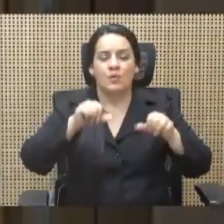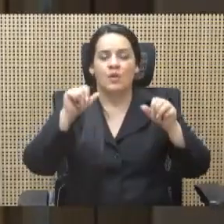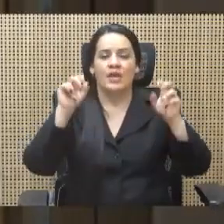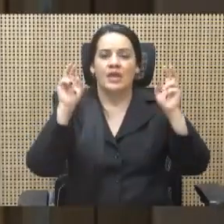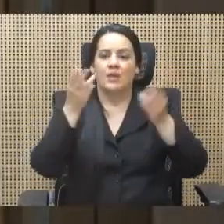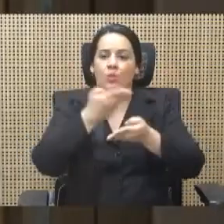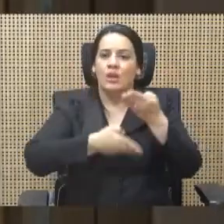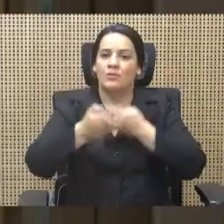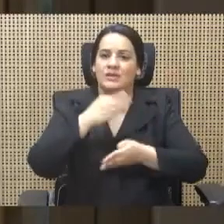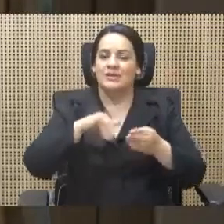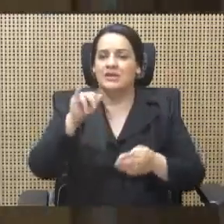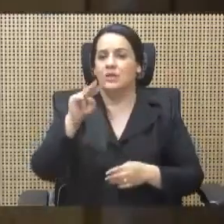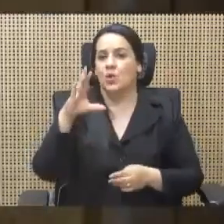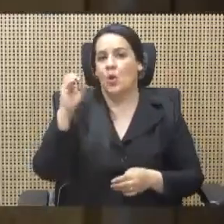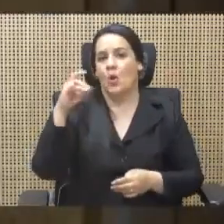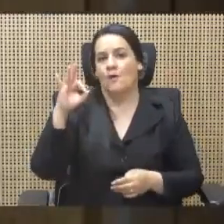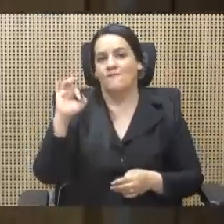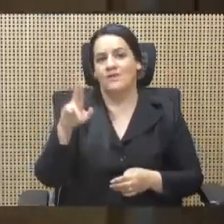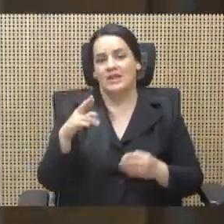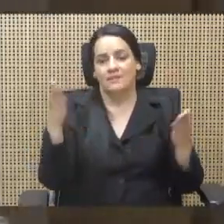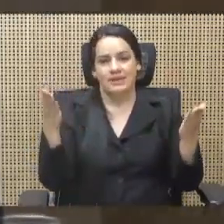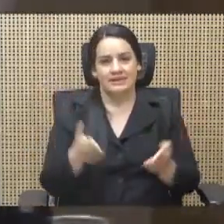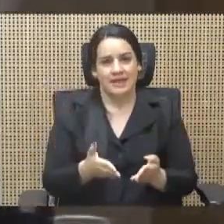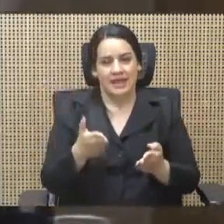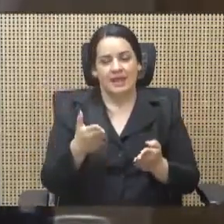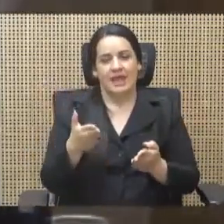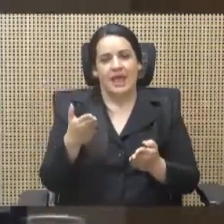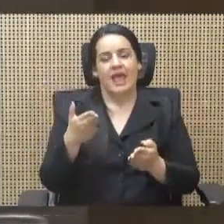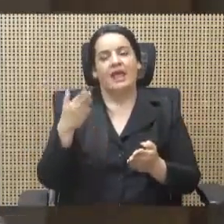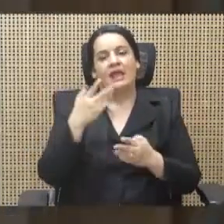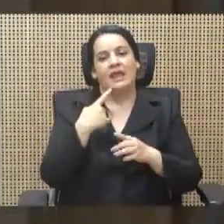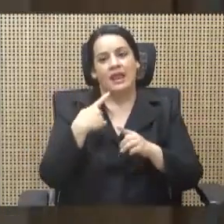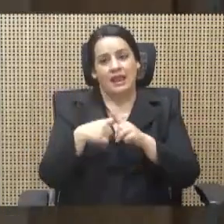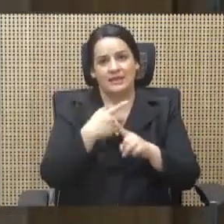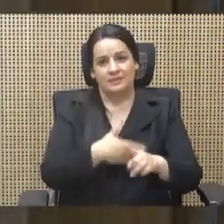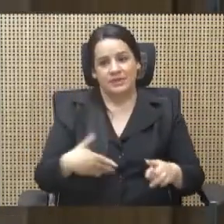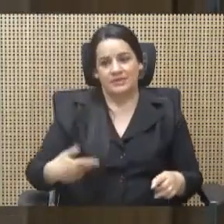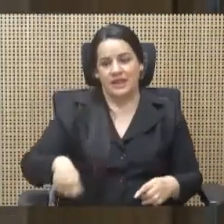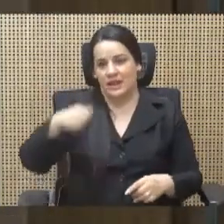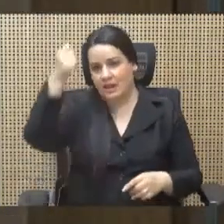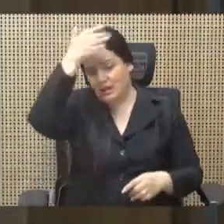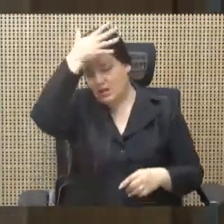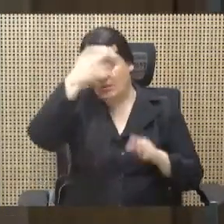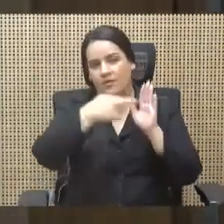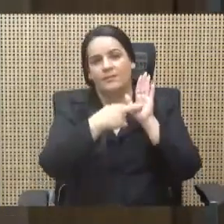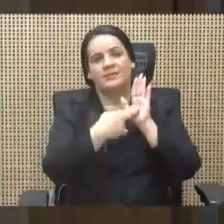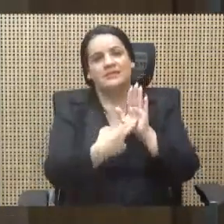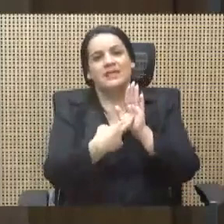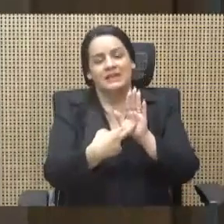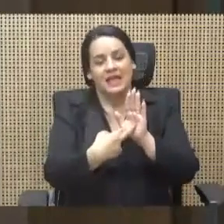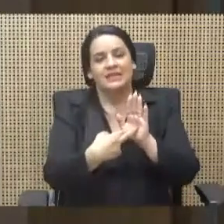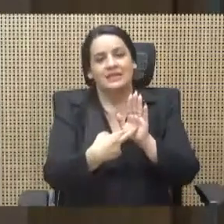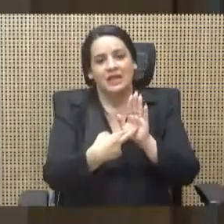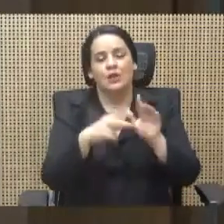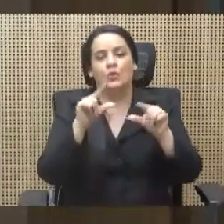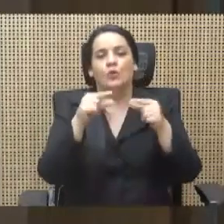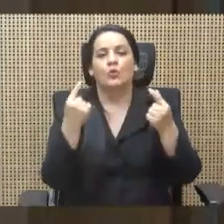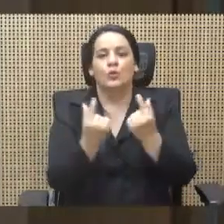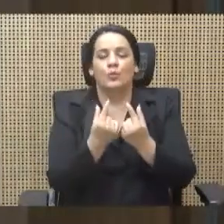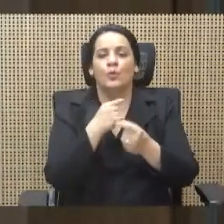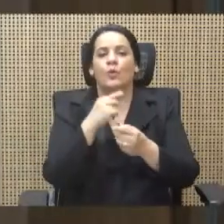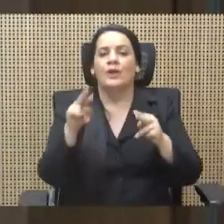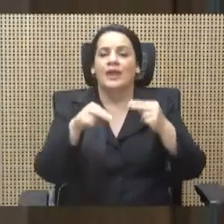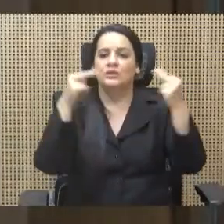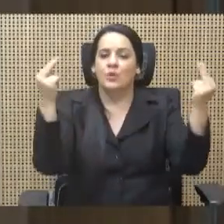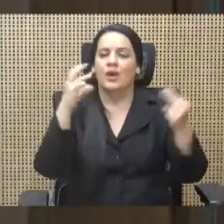entonces presidente Carlos Alvarado y del representante del Grupo Nación, Carlos González Jiménez. Y después de eso, ¡zas!